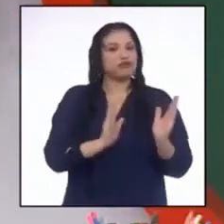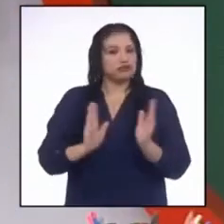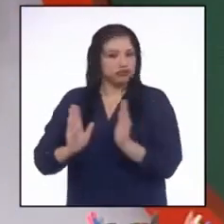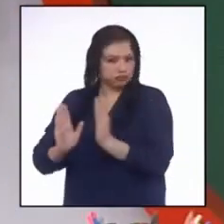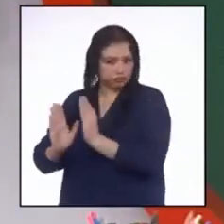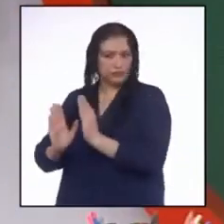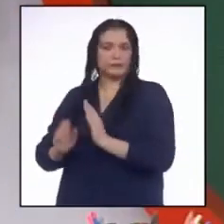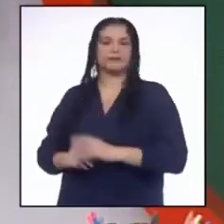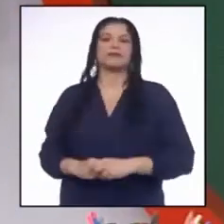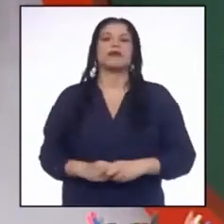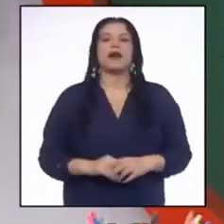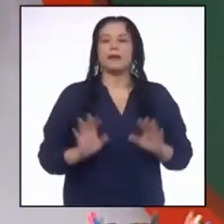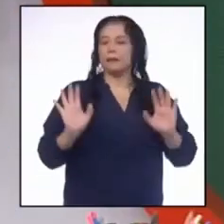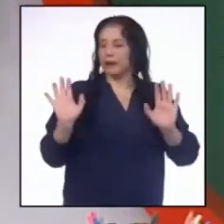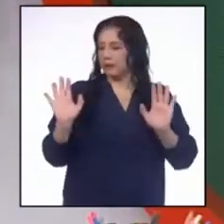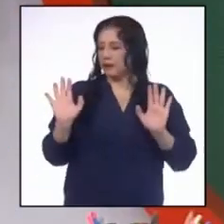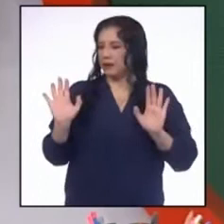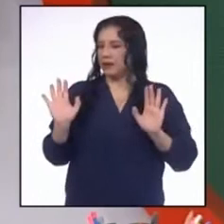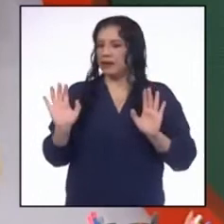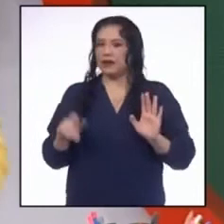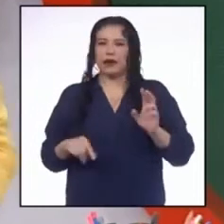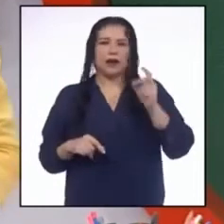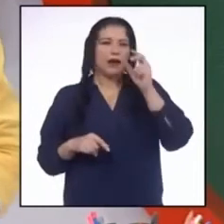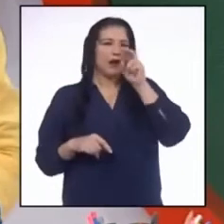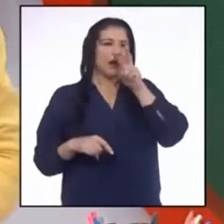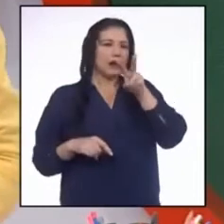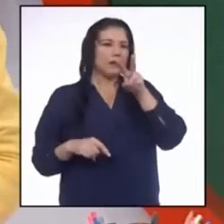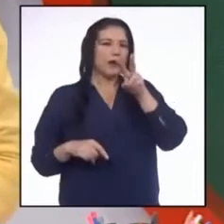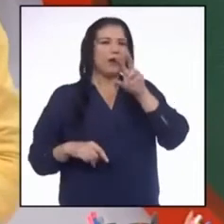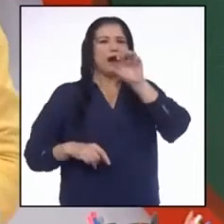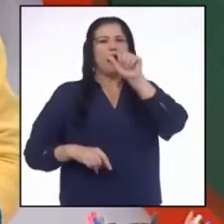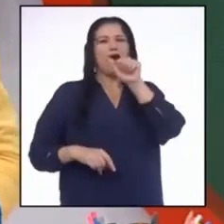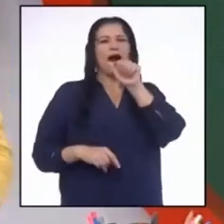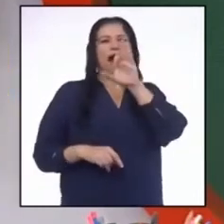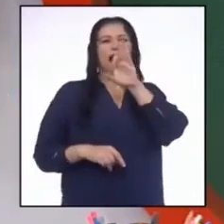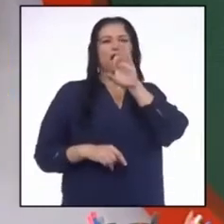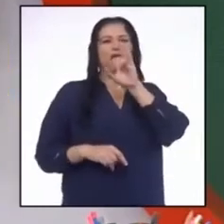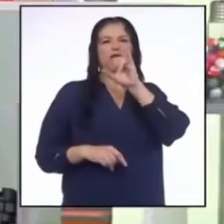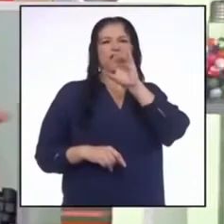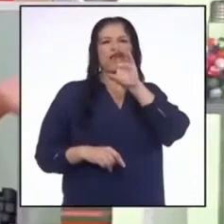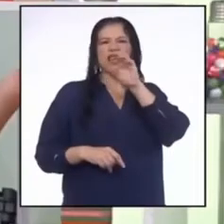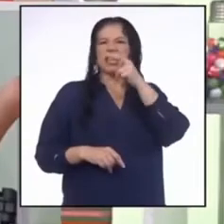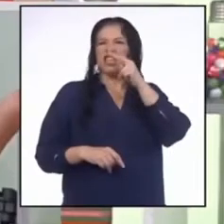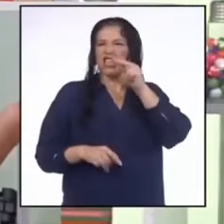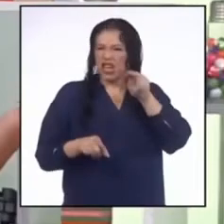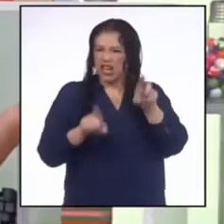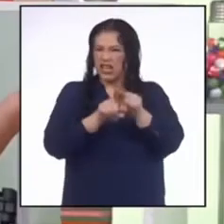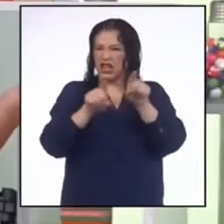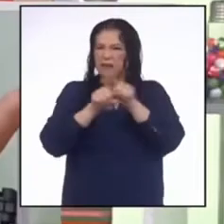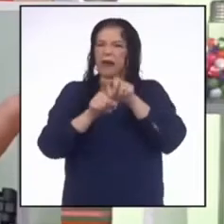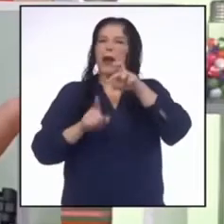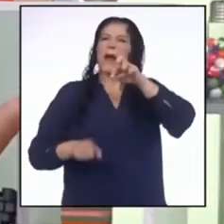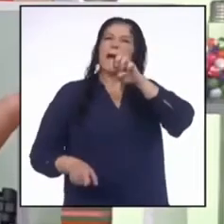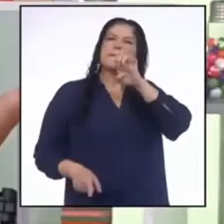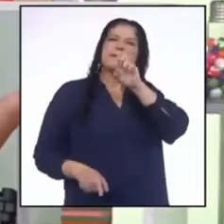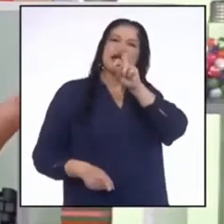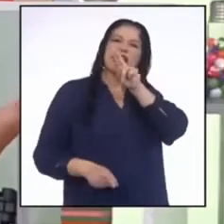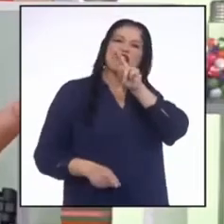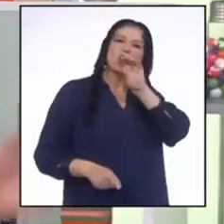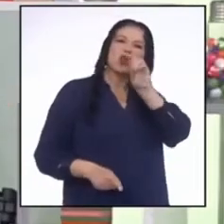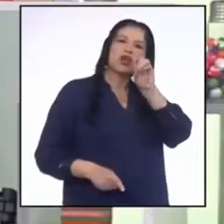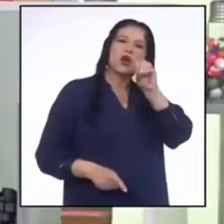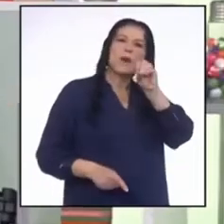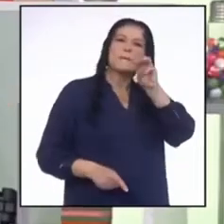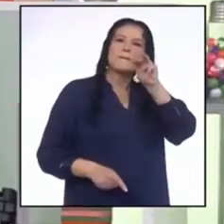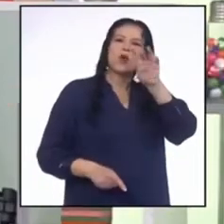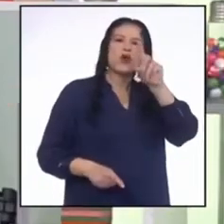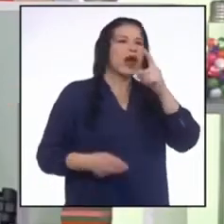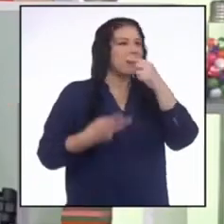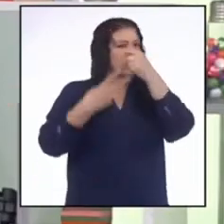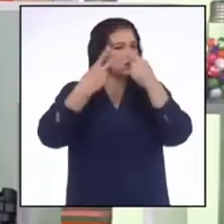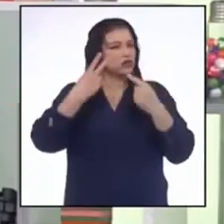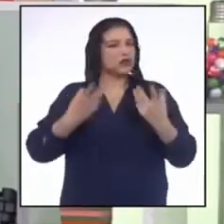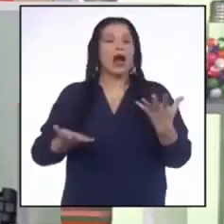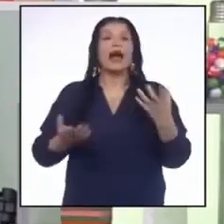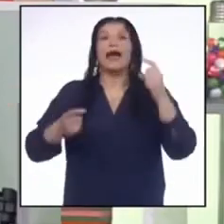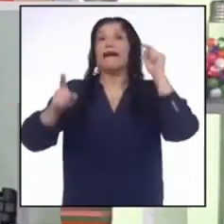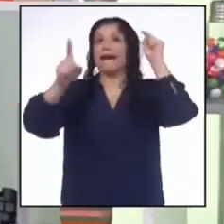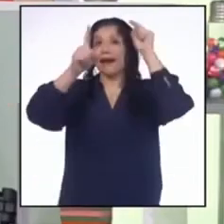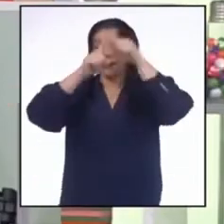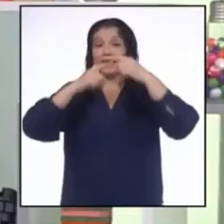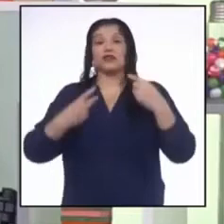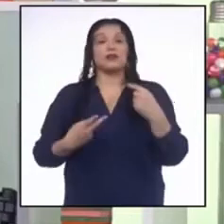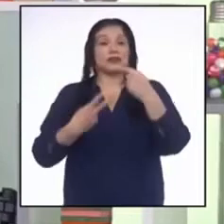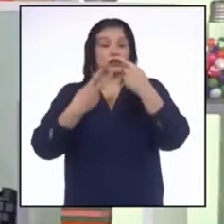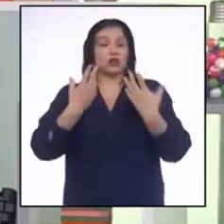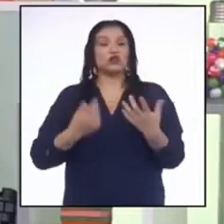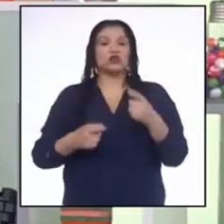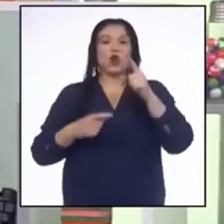Espera, Estef, ahí veo que dice afiche y periódico mural. Exacto, ¿no lo mencioné? El reto que tenemos es